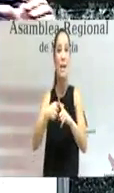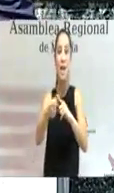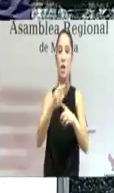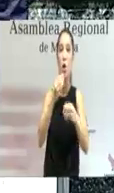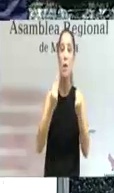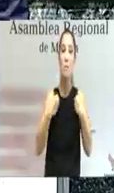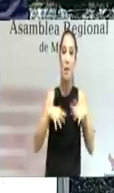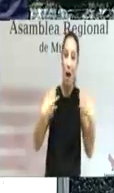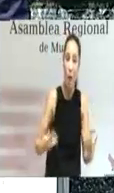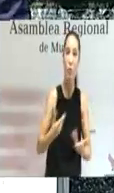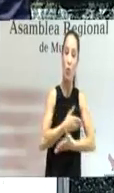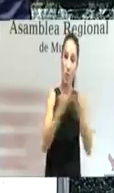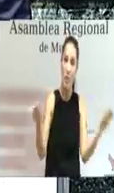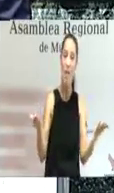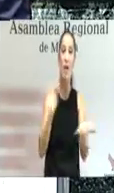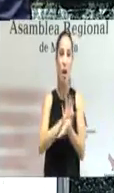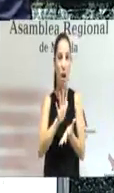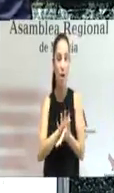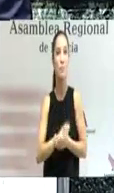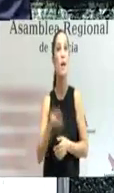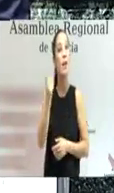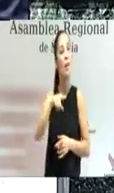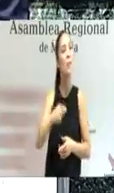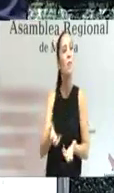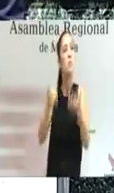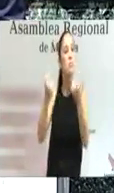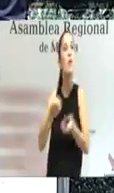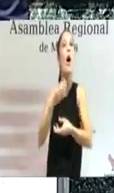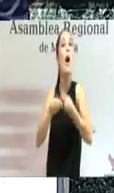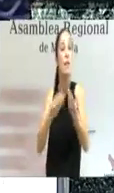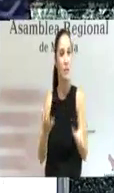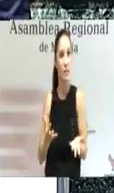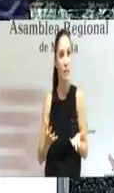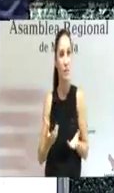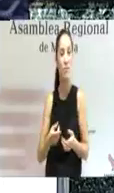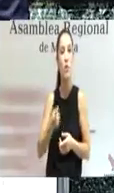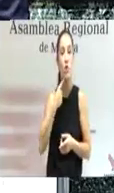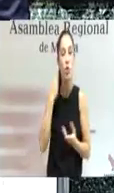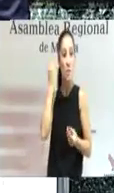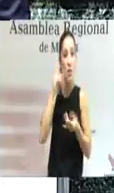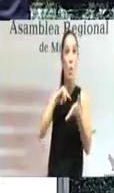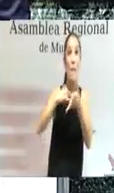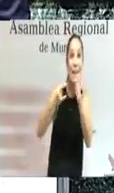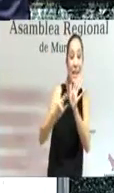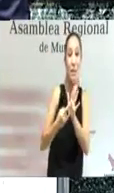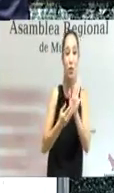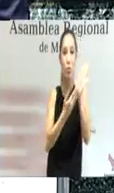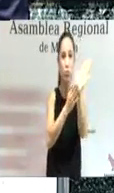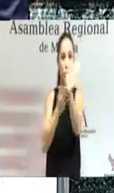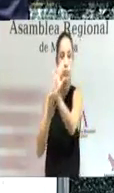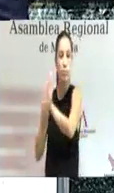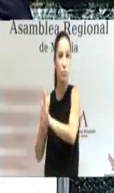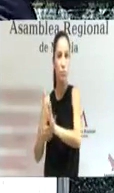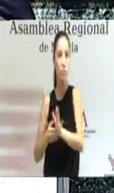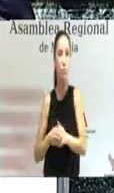bienestar su confianza para conseguirlo y hacerlo posible estoy planteando hoy una serie de propuestas